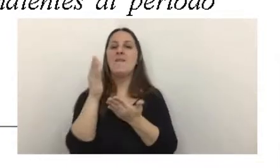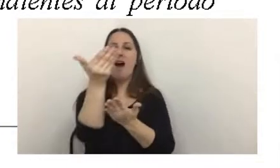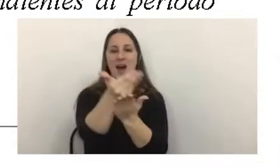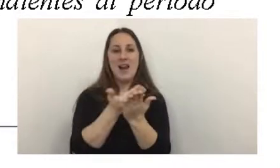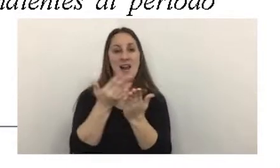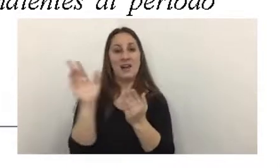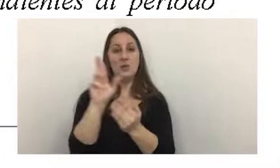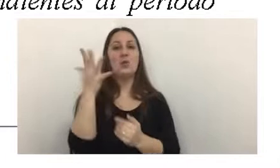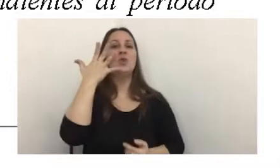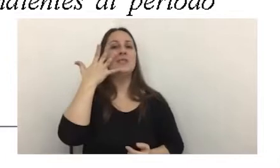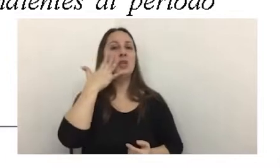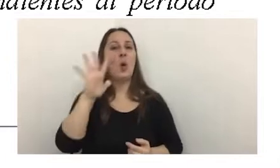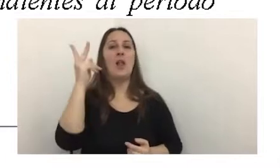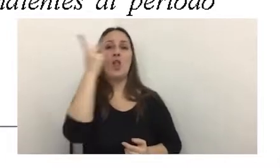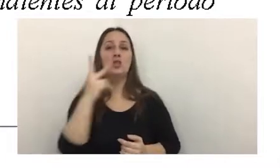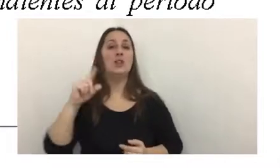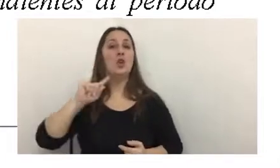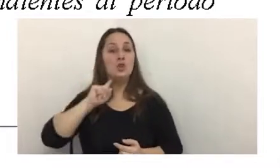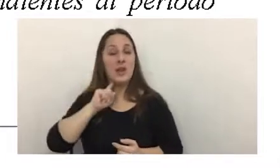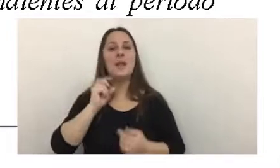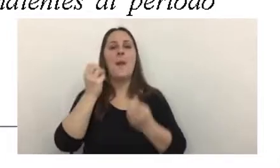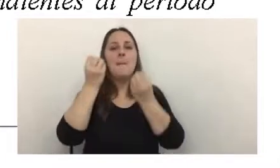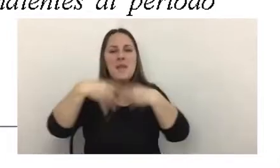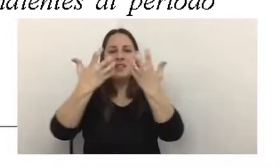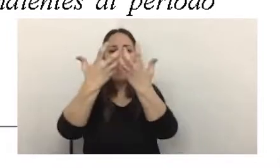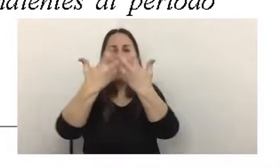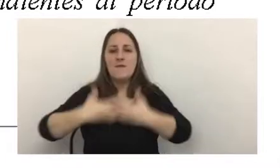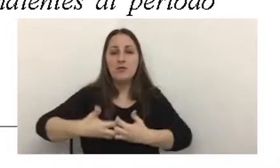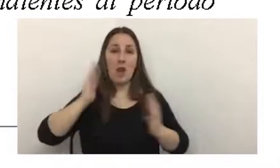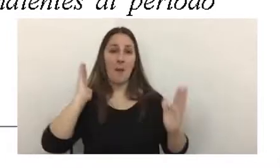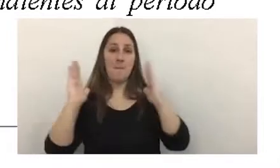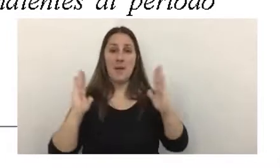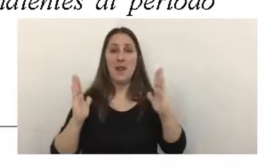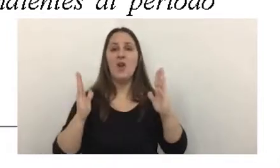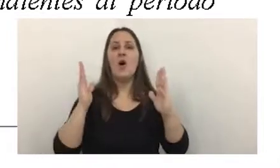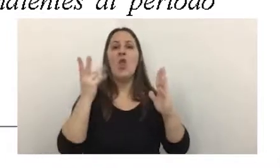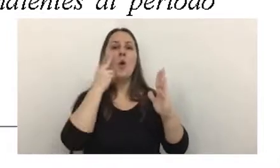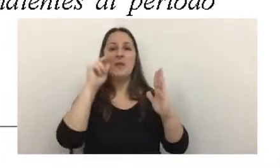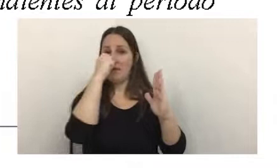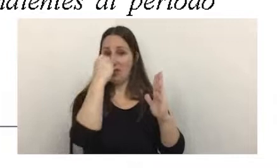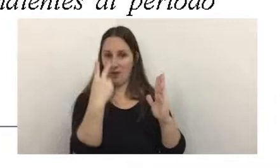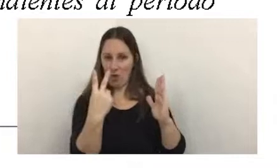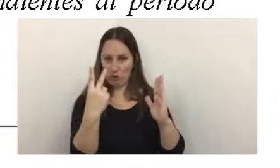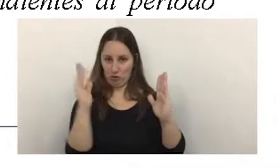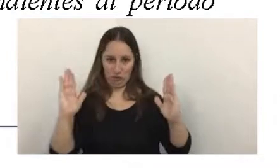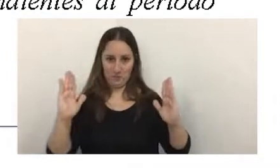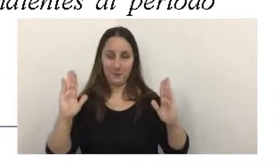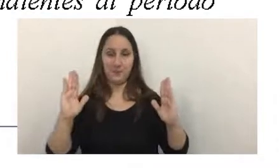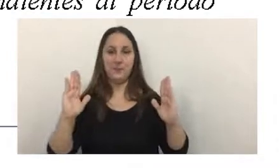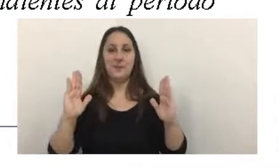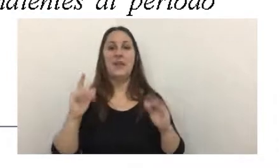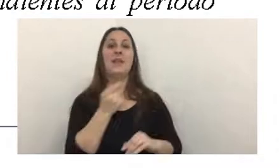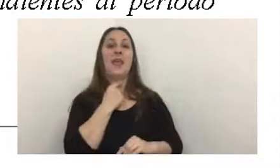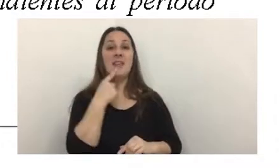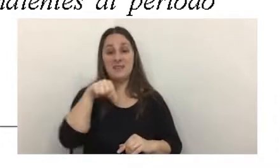5213 es de aplicación para el periodo fiscal 2022, con lo cual esta